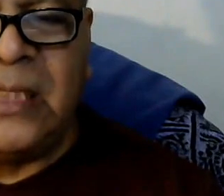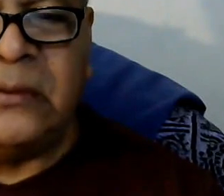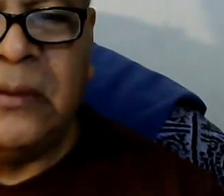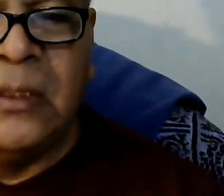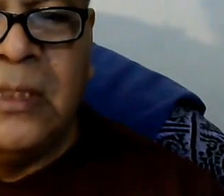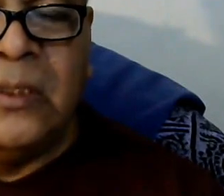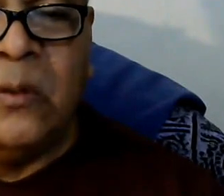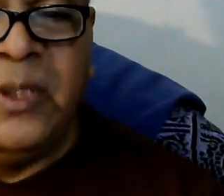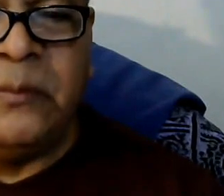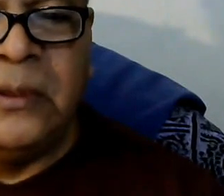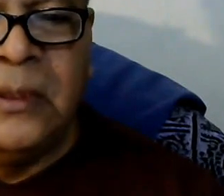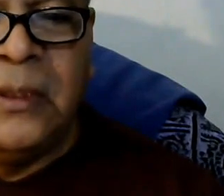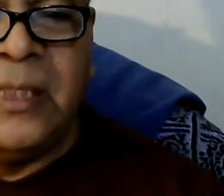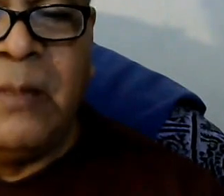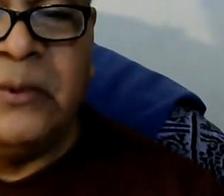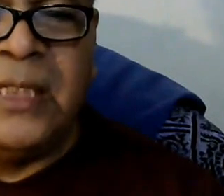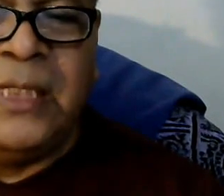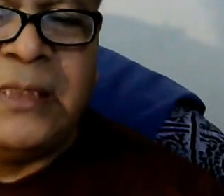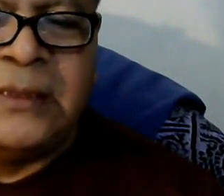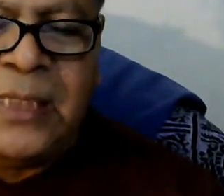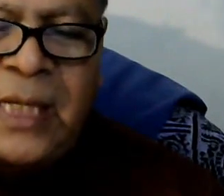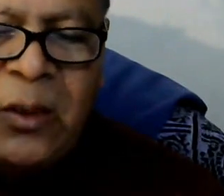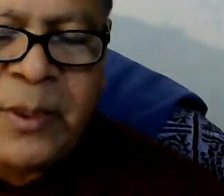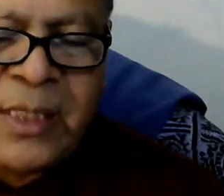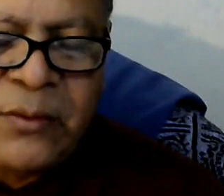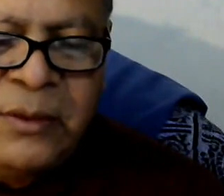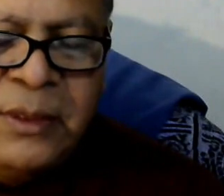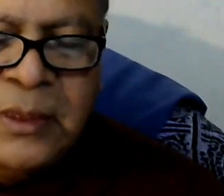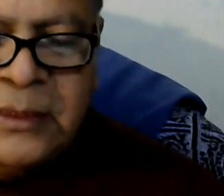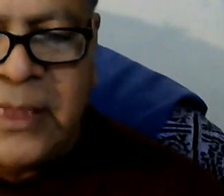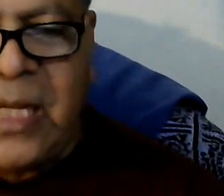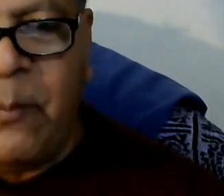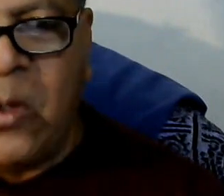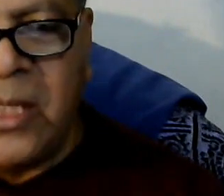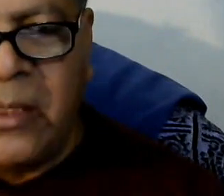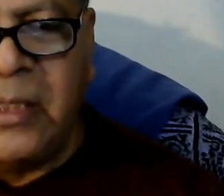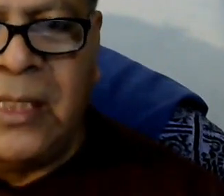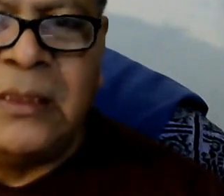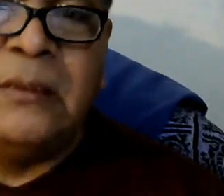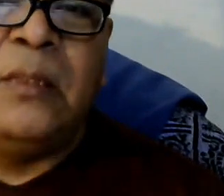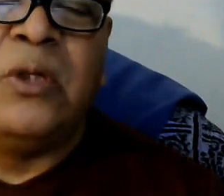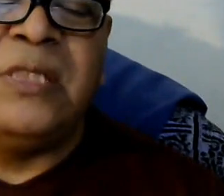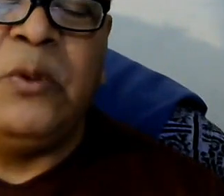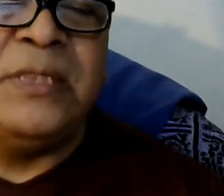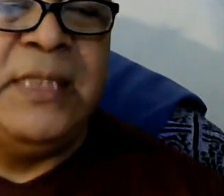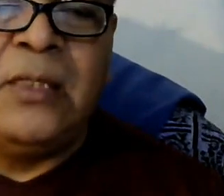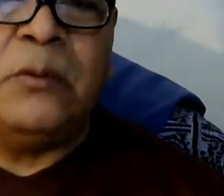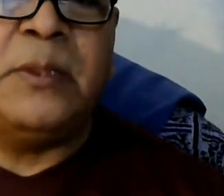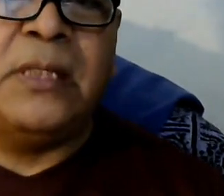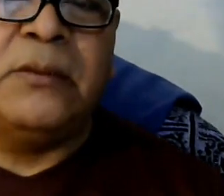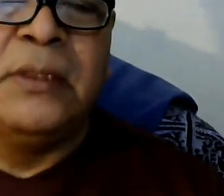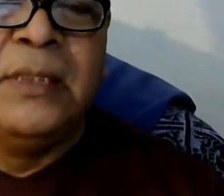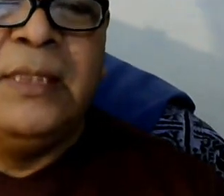tras tres años de lo mismo? dejamos que el que ha gobernado se haya apoderado del municipio y